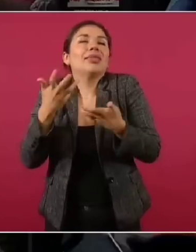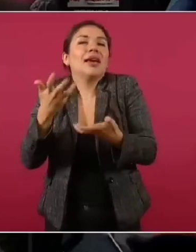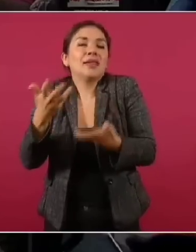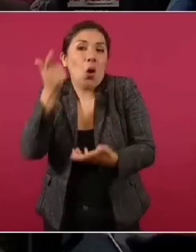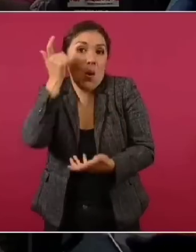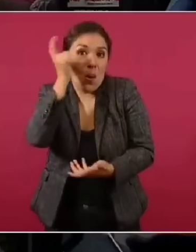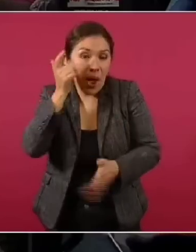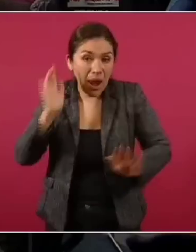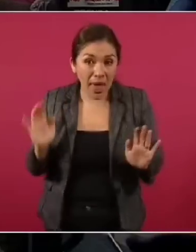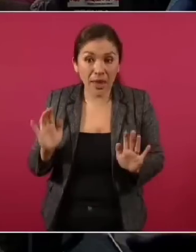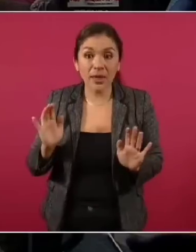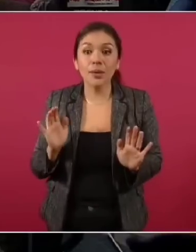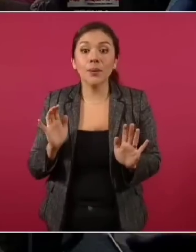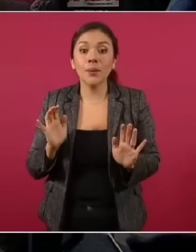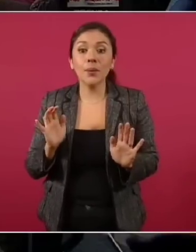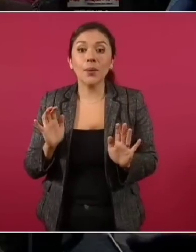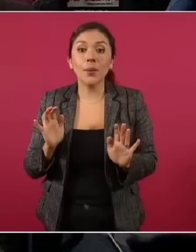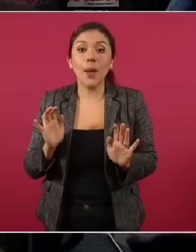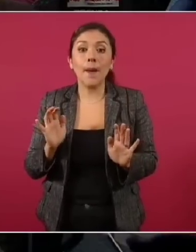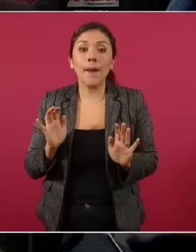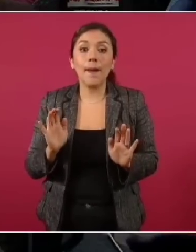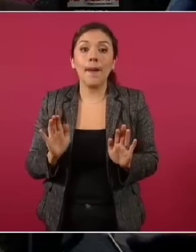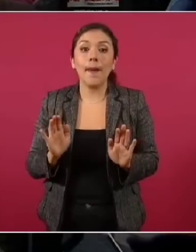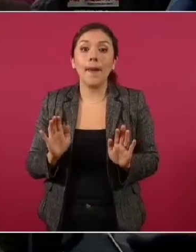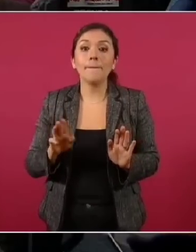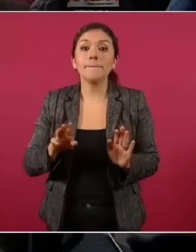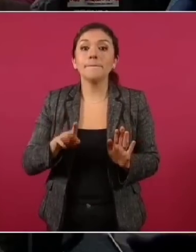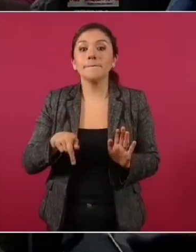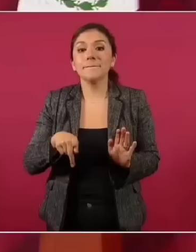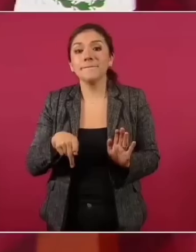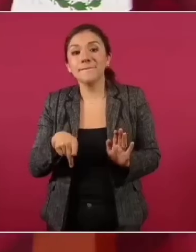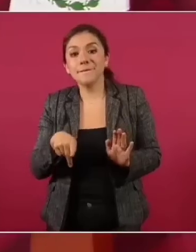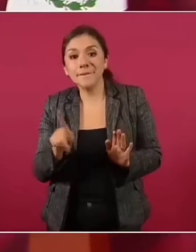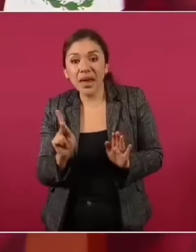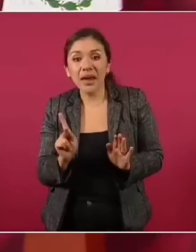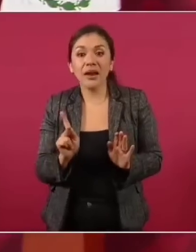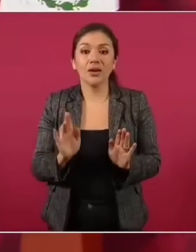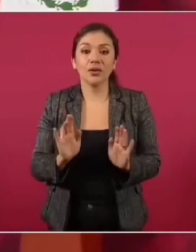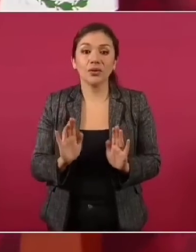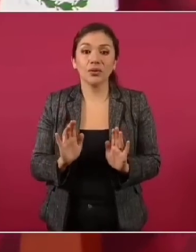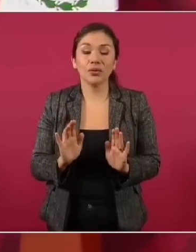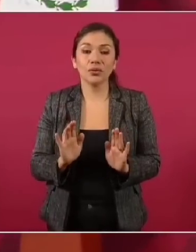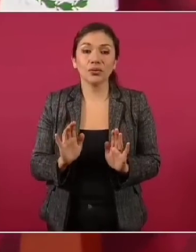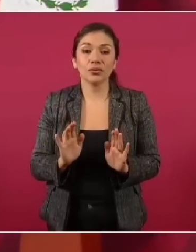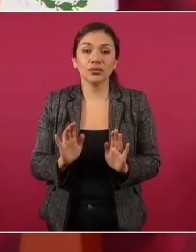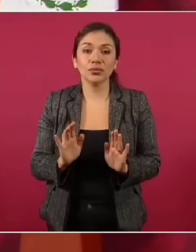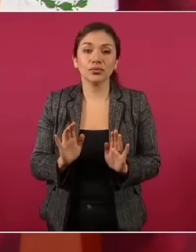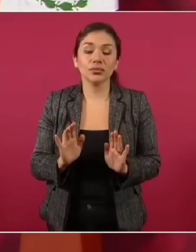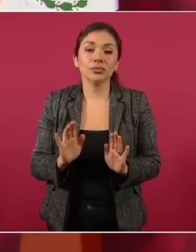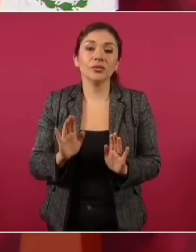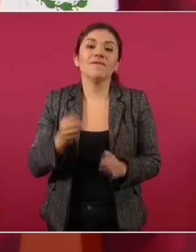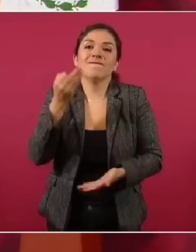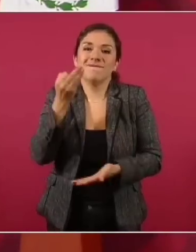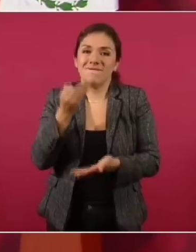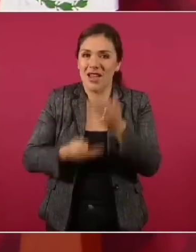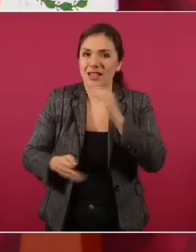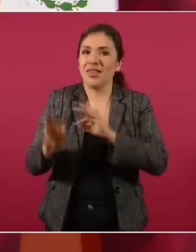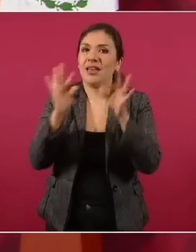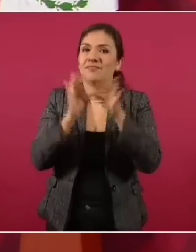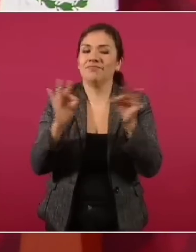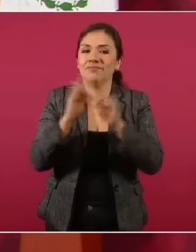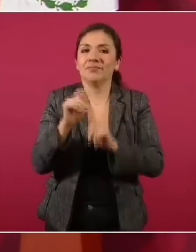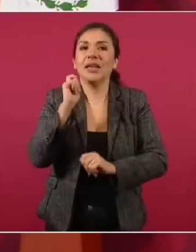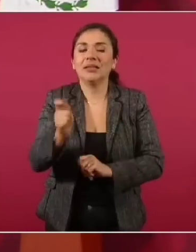Nada más que había que agregar la